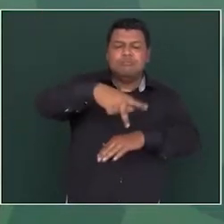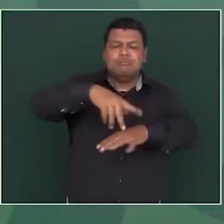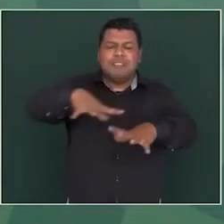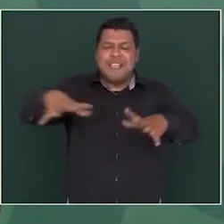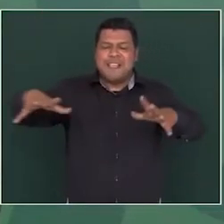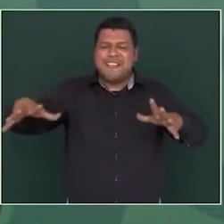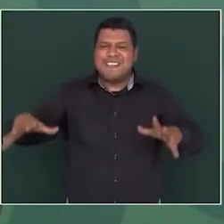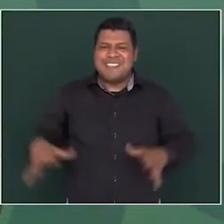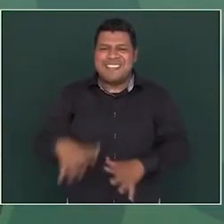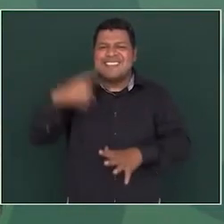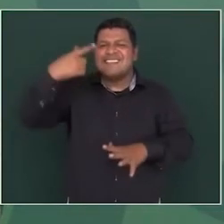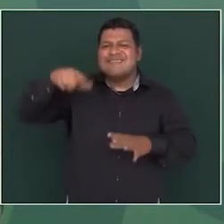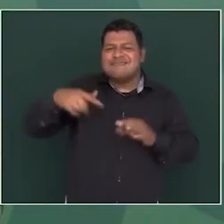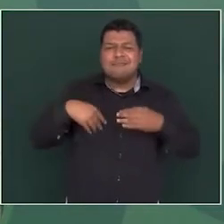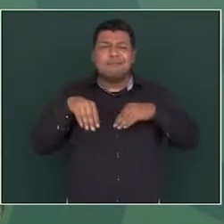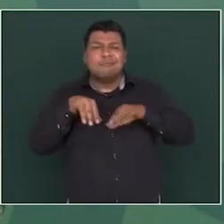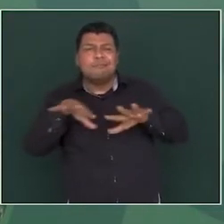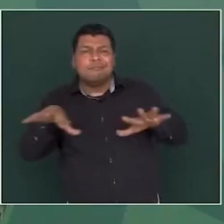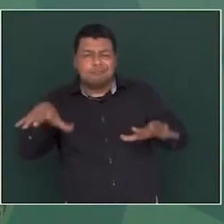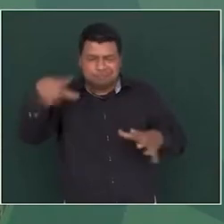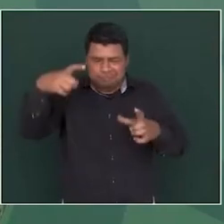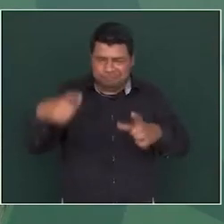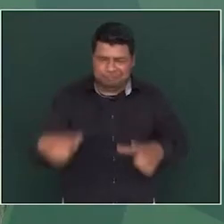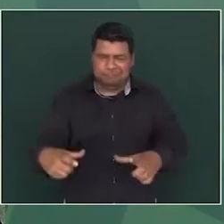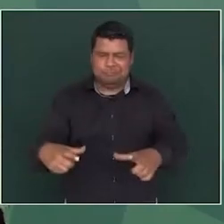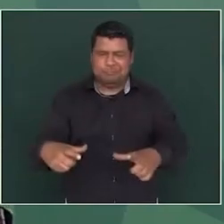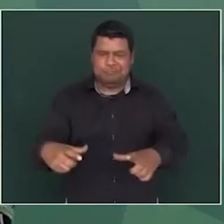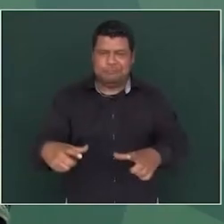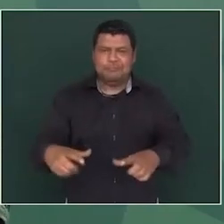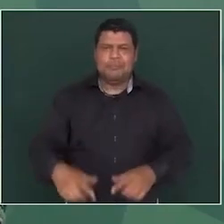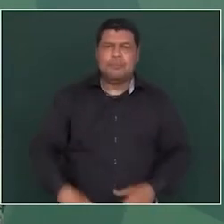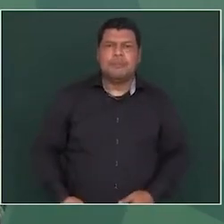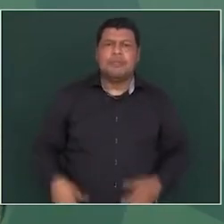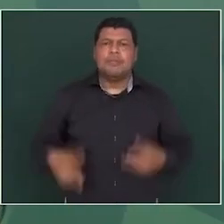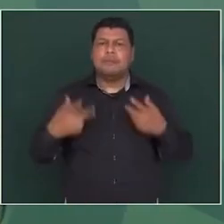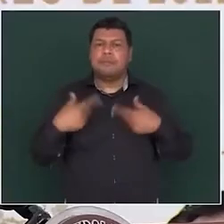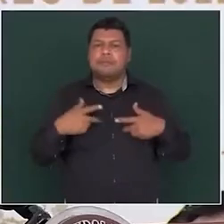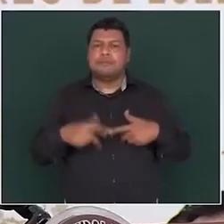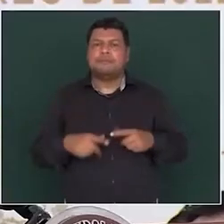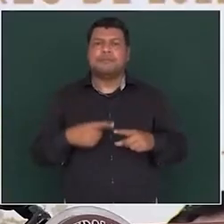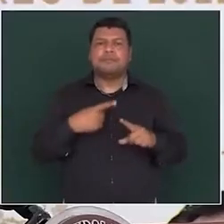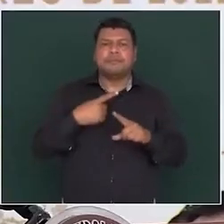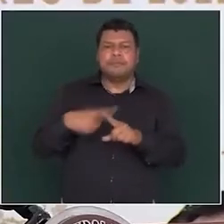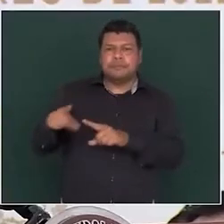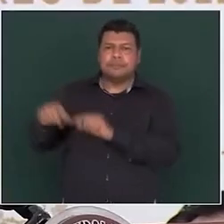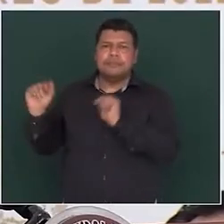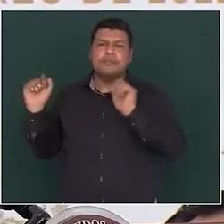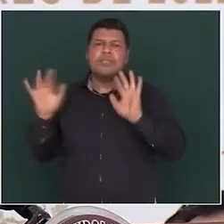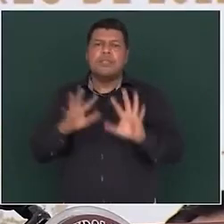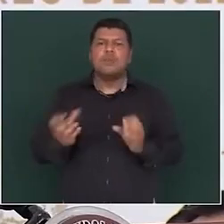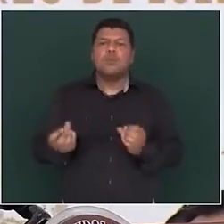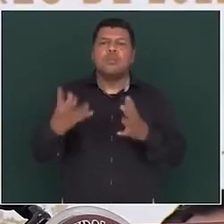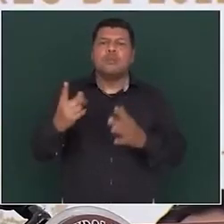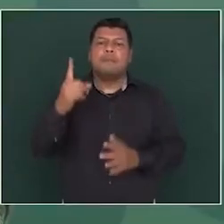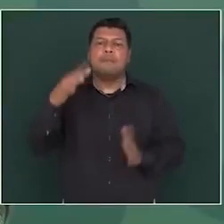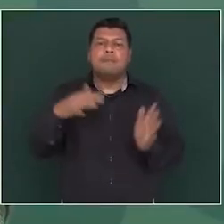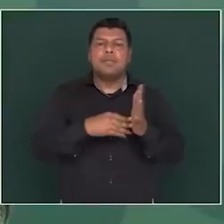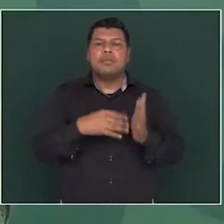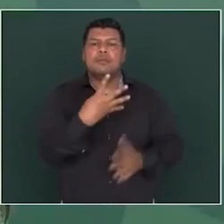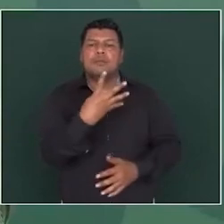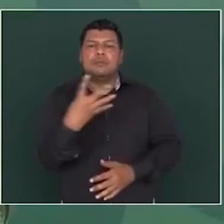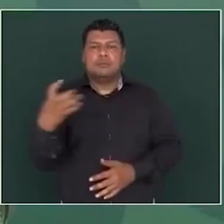dispositivo para esta actividad tenemos considerados mil cuatrocientos invitados en esa área